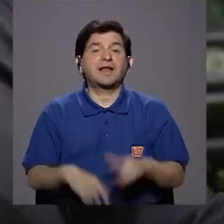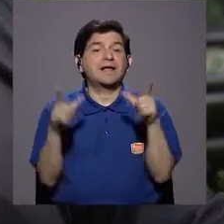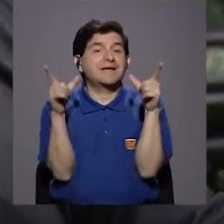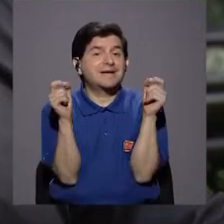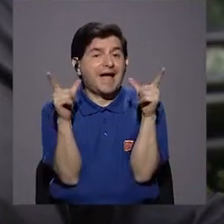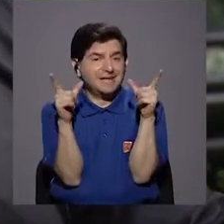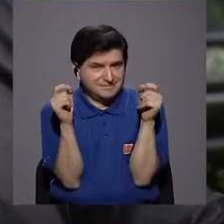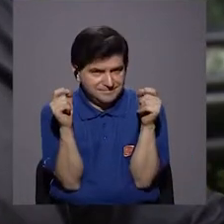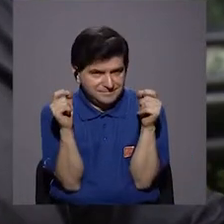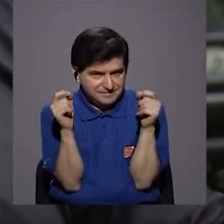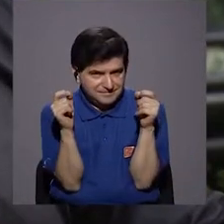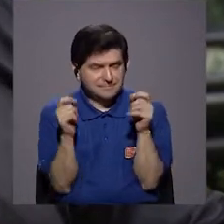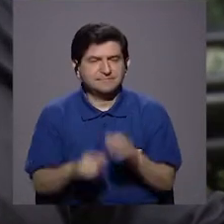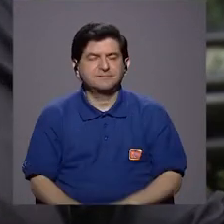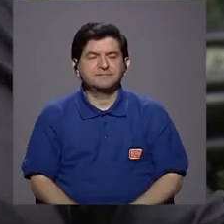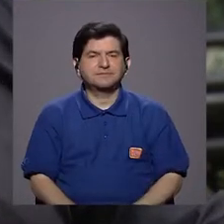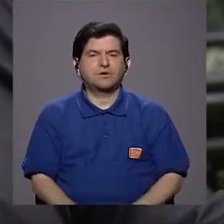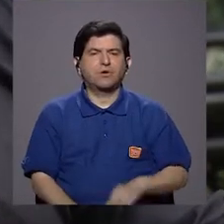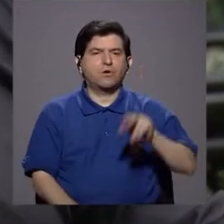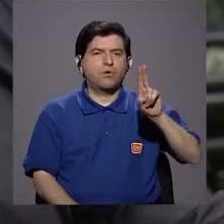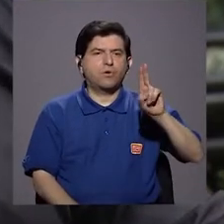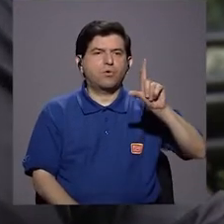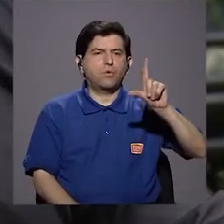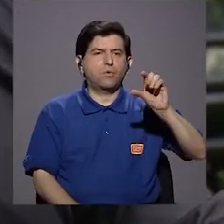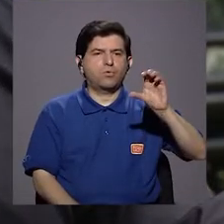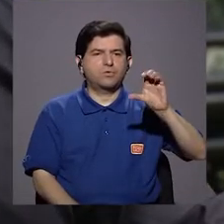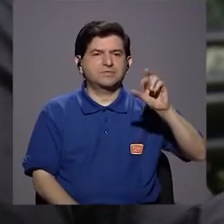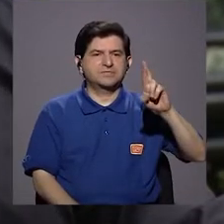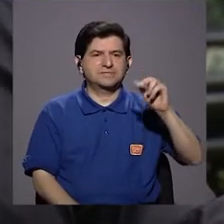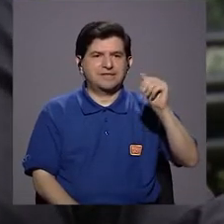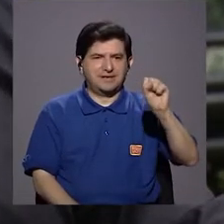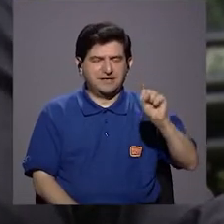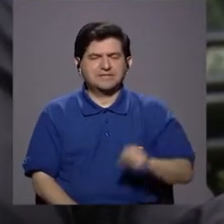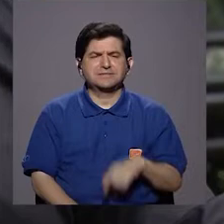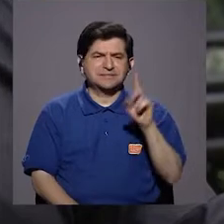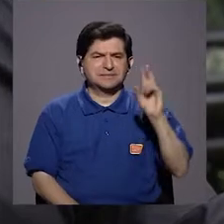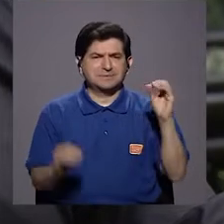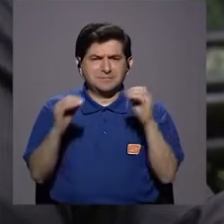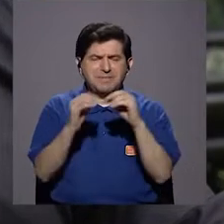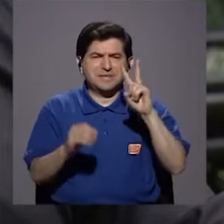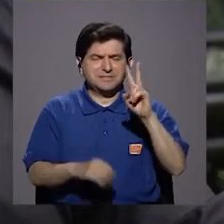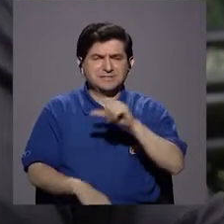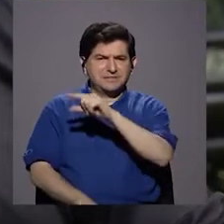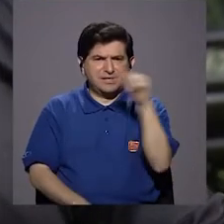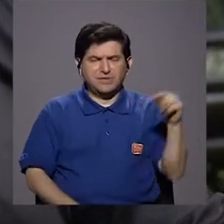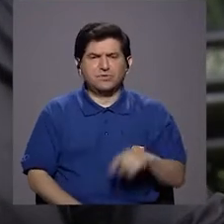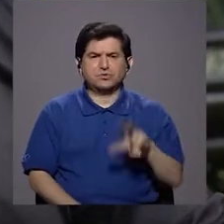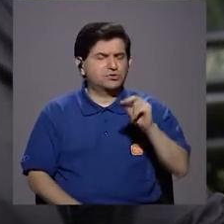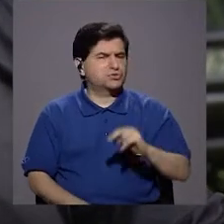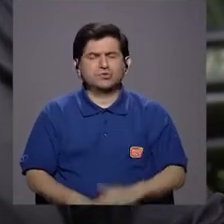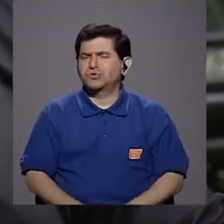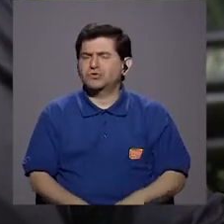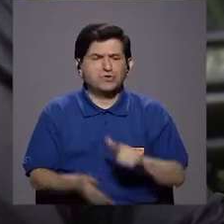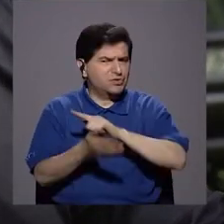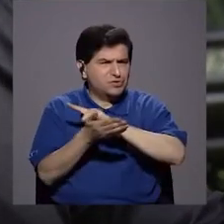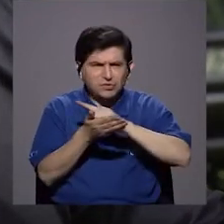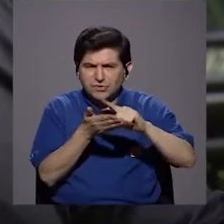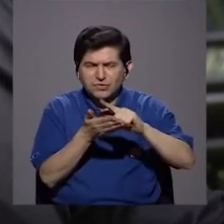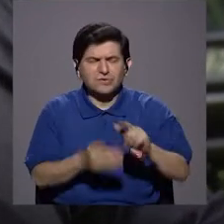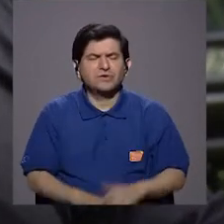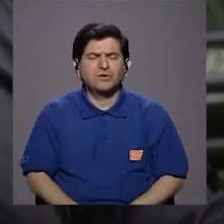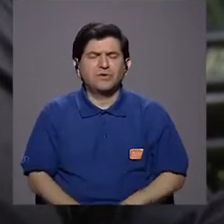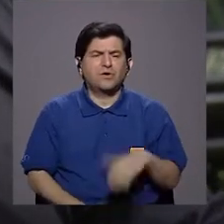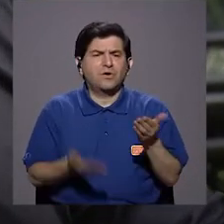El cáncer, zonas ulceradas que llevan más de dos semanas, que no sanan, alguna zona